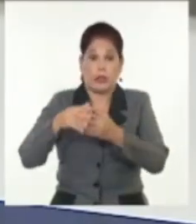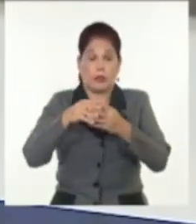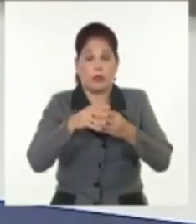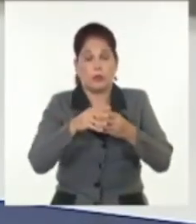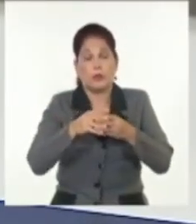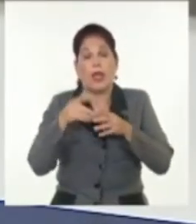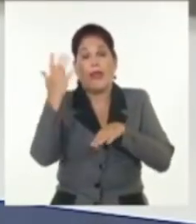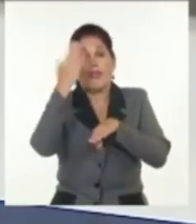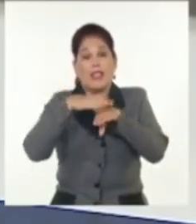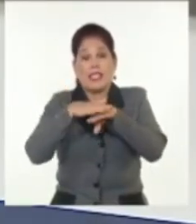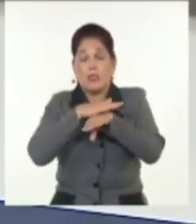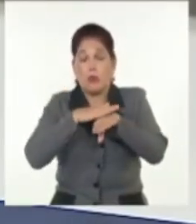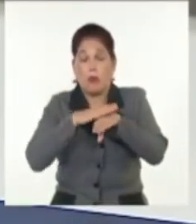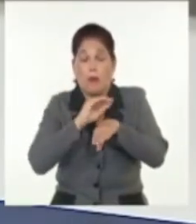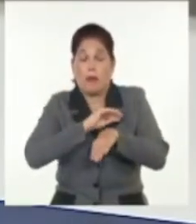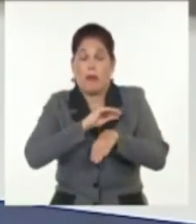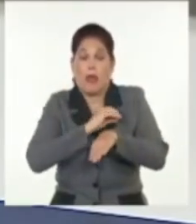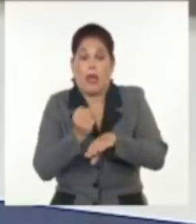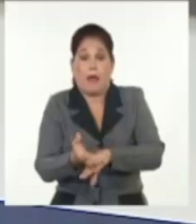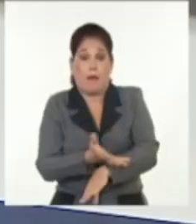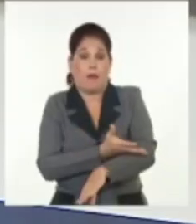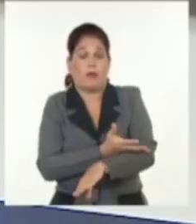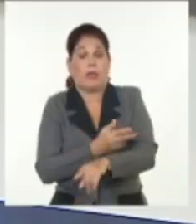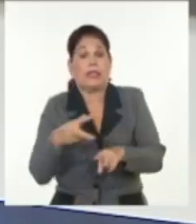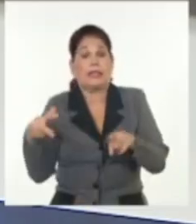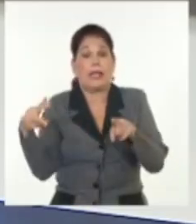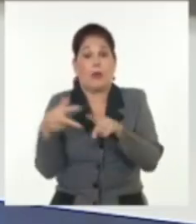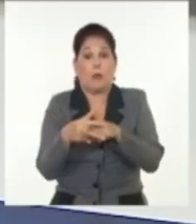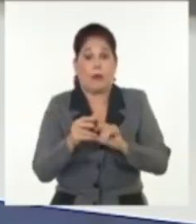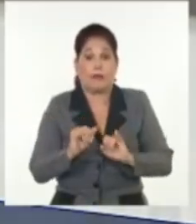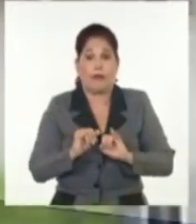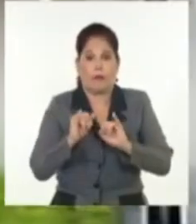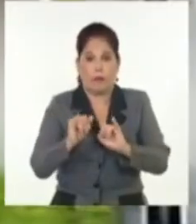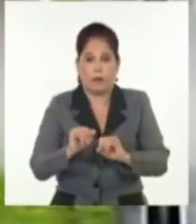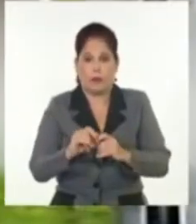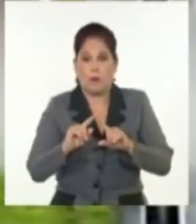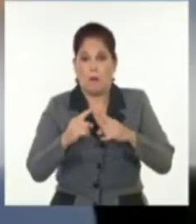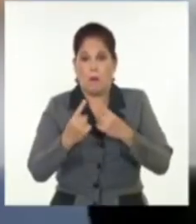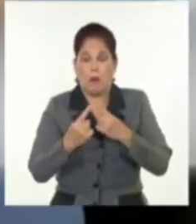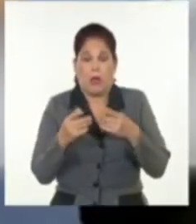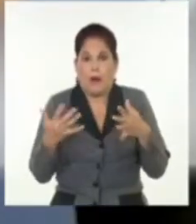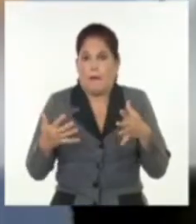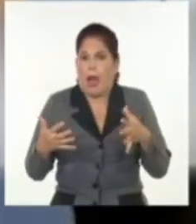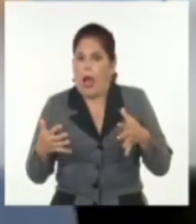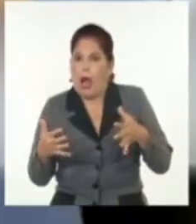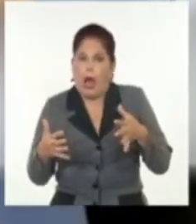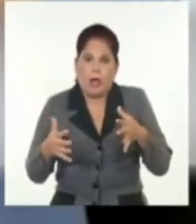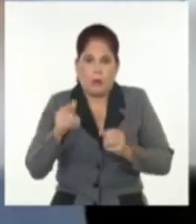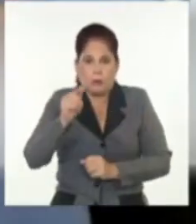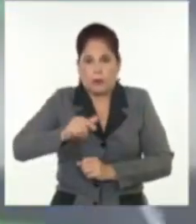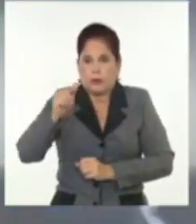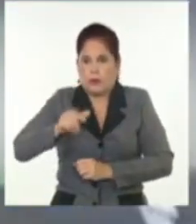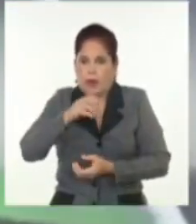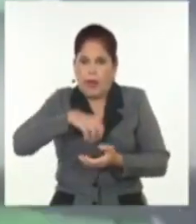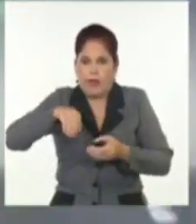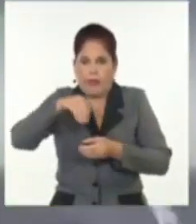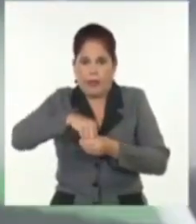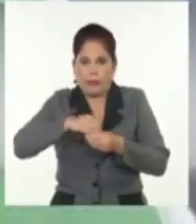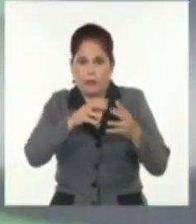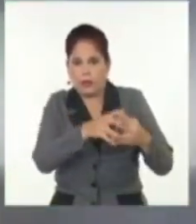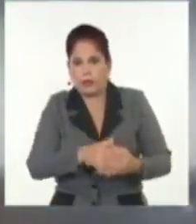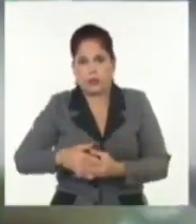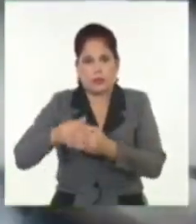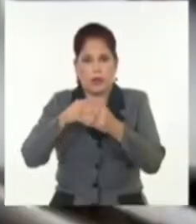disculpas por emocionarse e interrumpir su información. Y es que el pánico se apodera de los habitantes de ese territorio estadounidense,